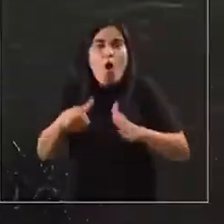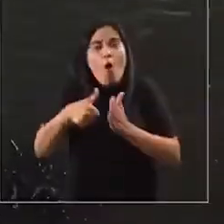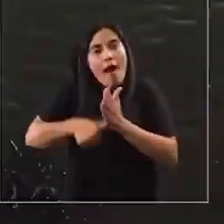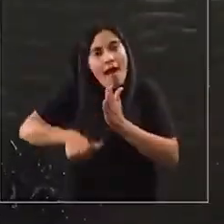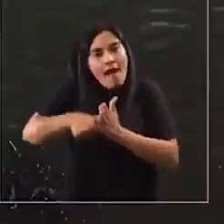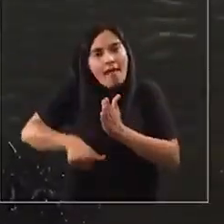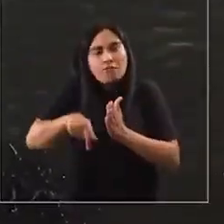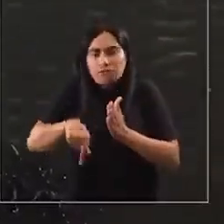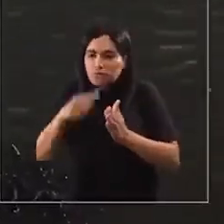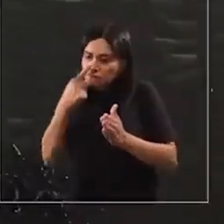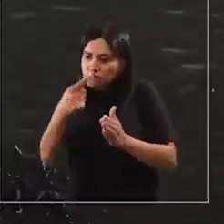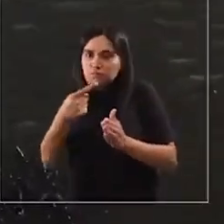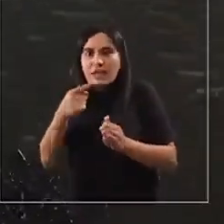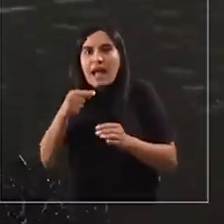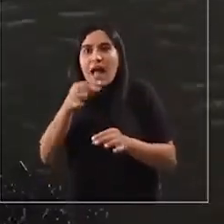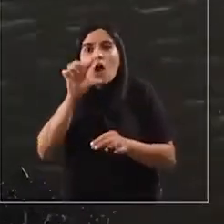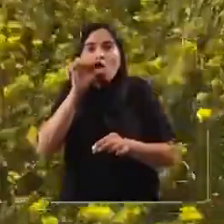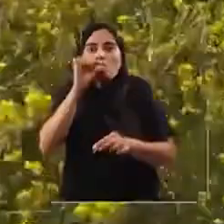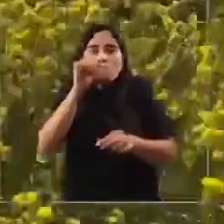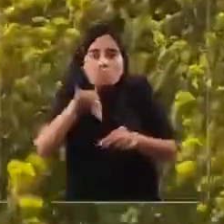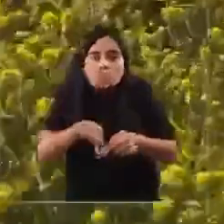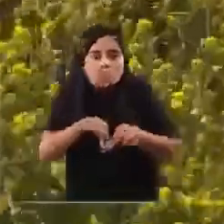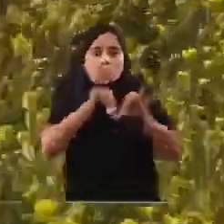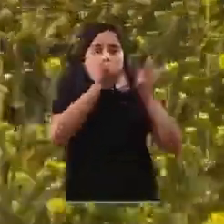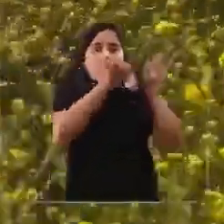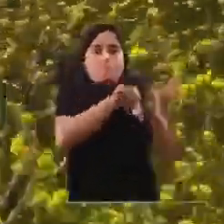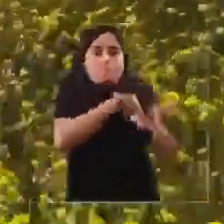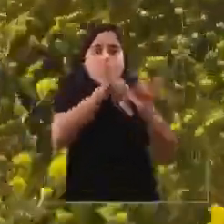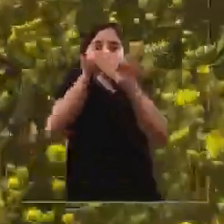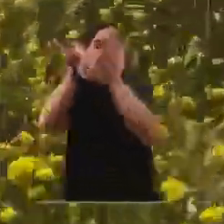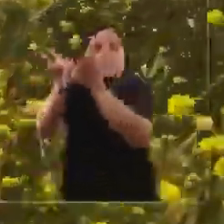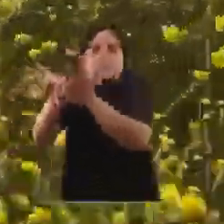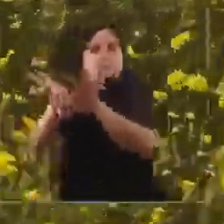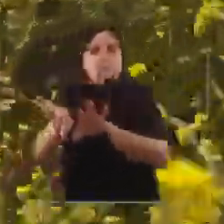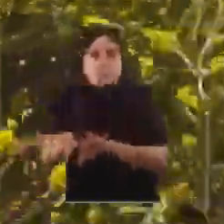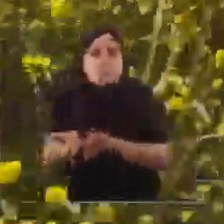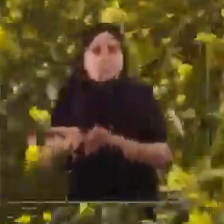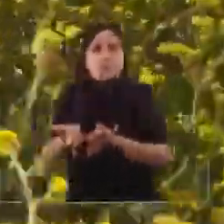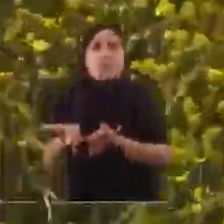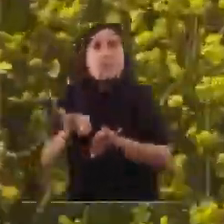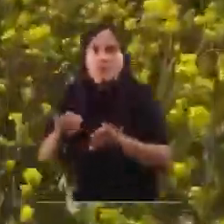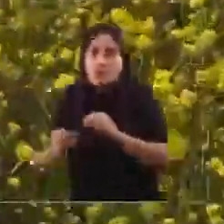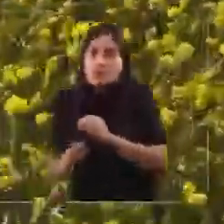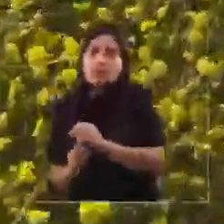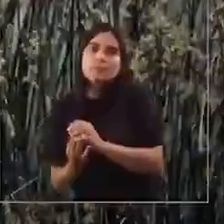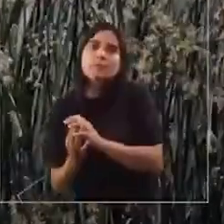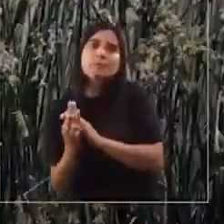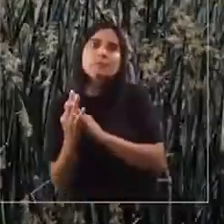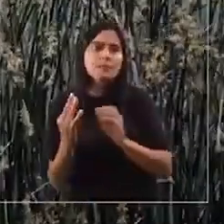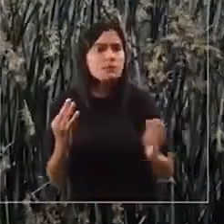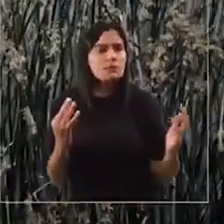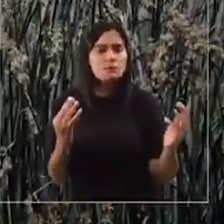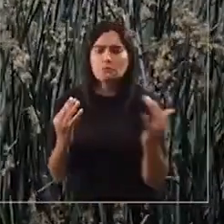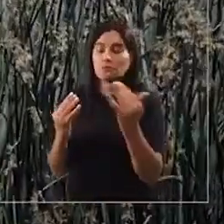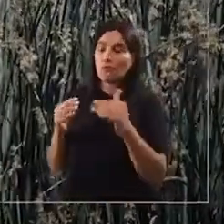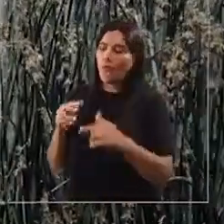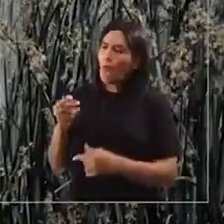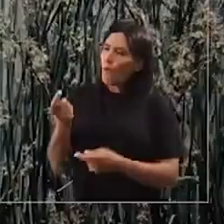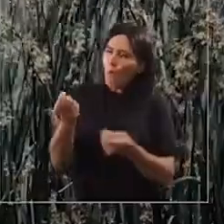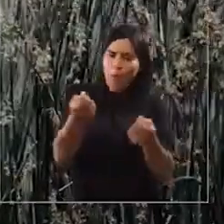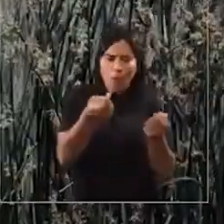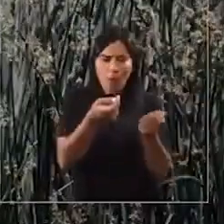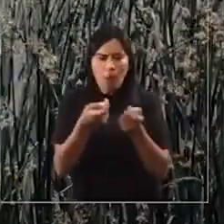mismas fecas, fueron trasladando semillas. Y por lo tanto, de alguna manera, esto pasó a ser más o menos